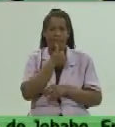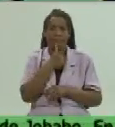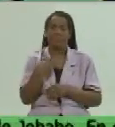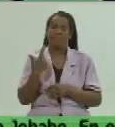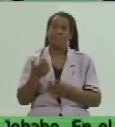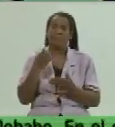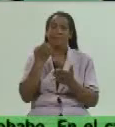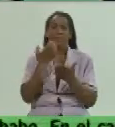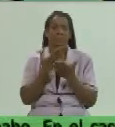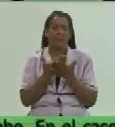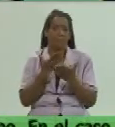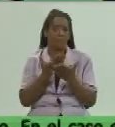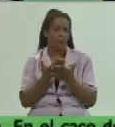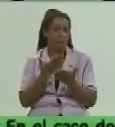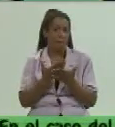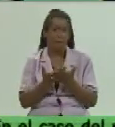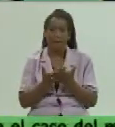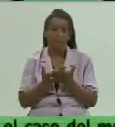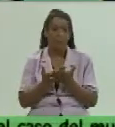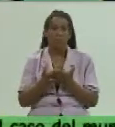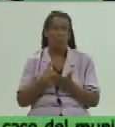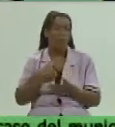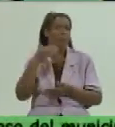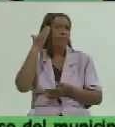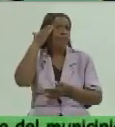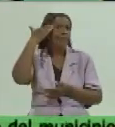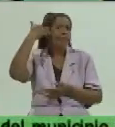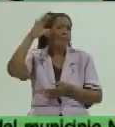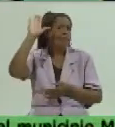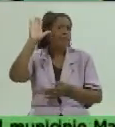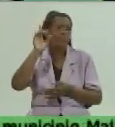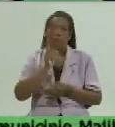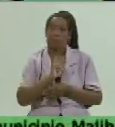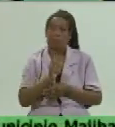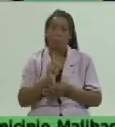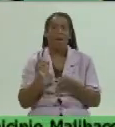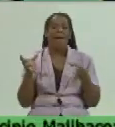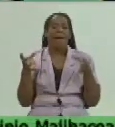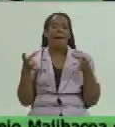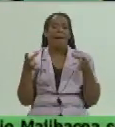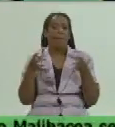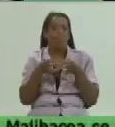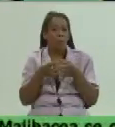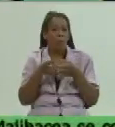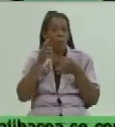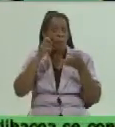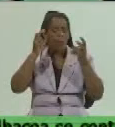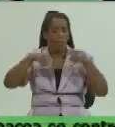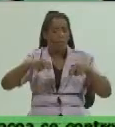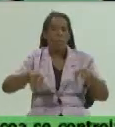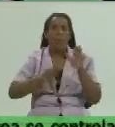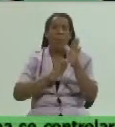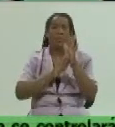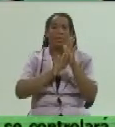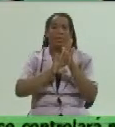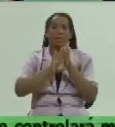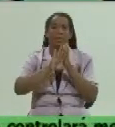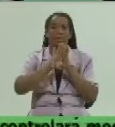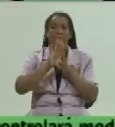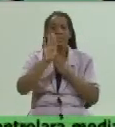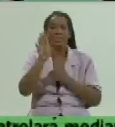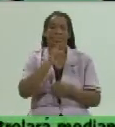pruebas. No es al azar, no es al grupo, sino que se desarrolla, se dirigen